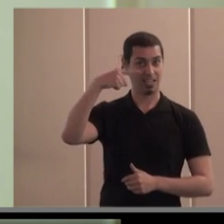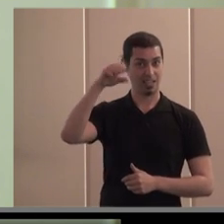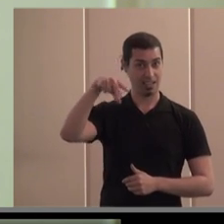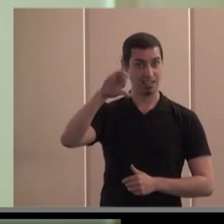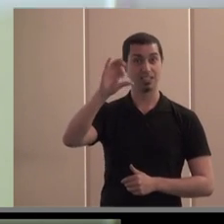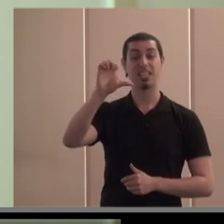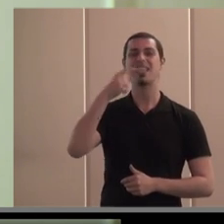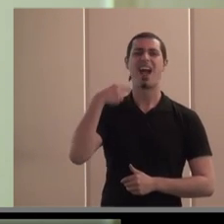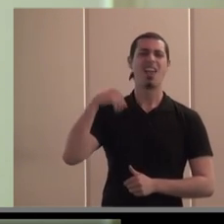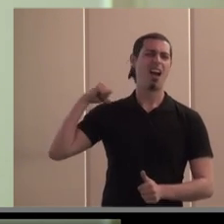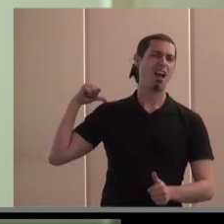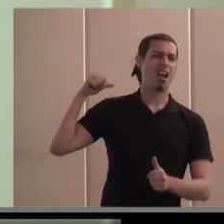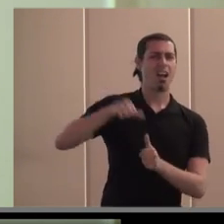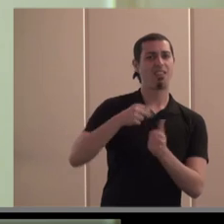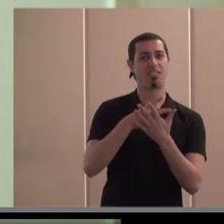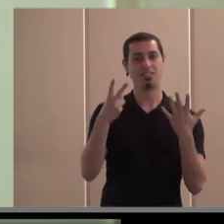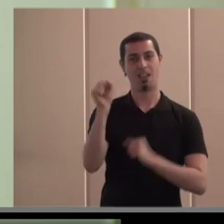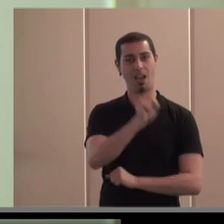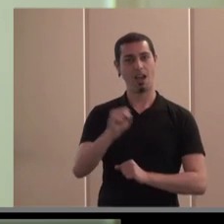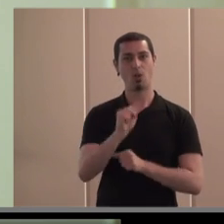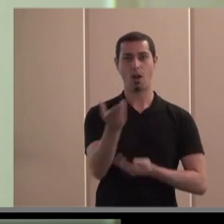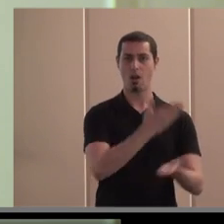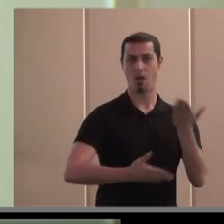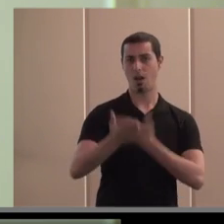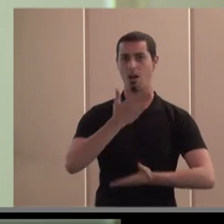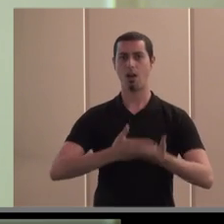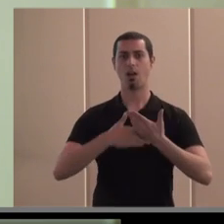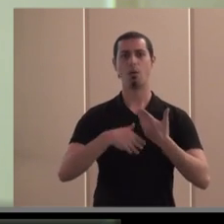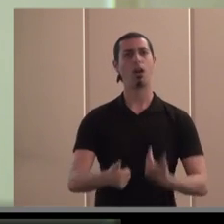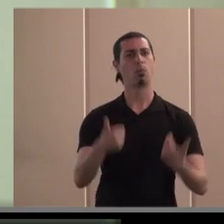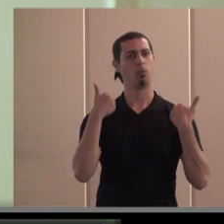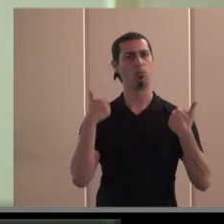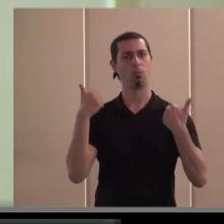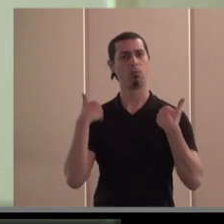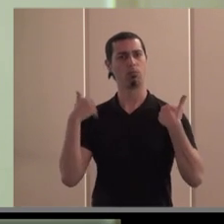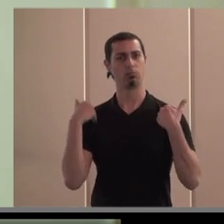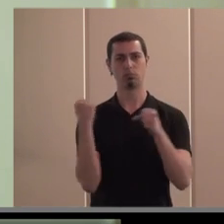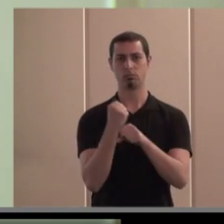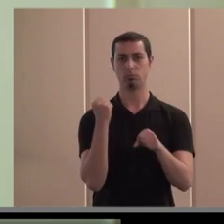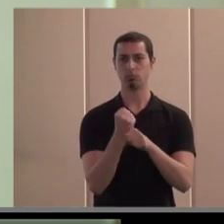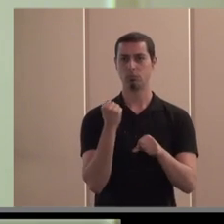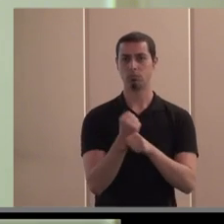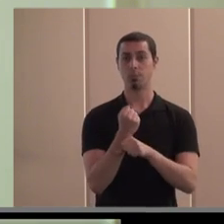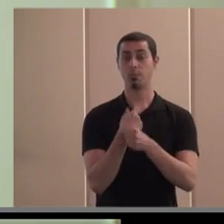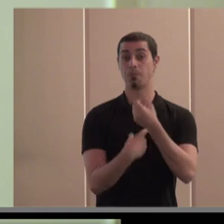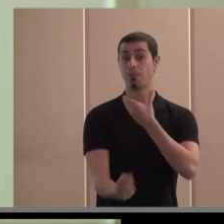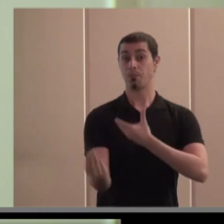Lleva 17 años colaborando en distintos puestos de responsabilidad dentro de